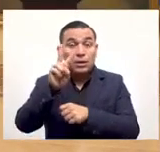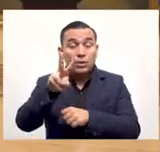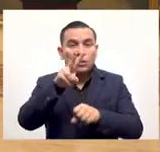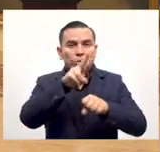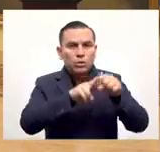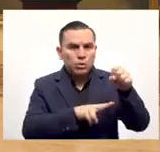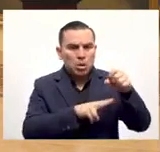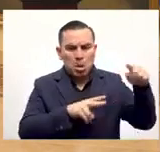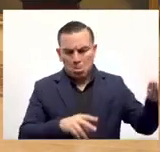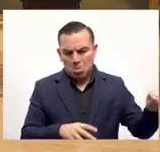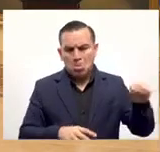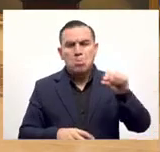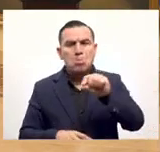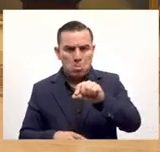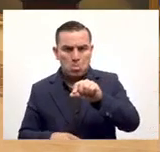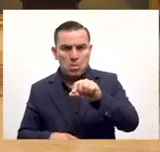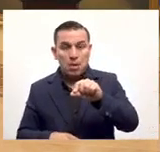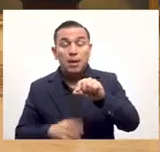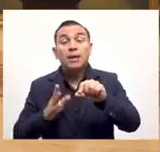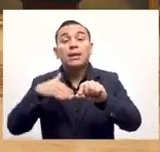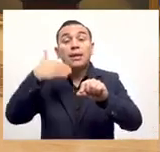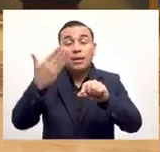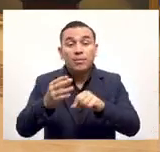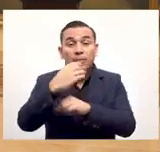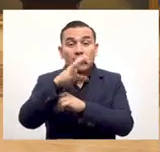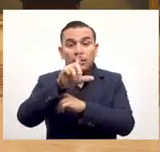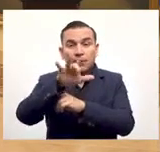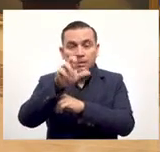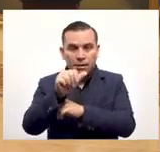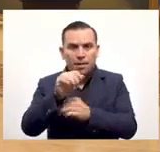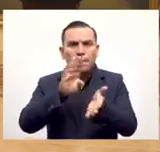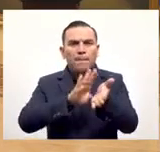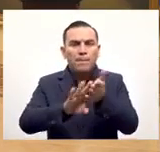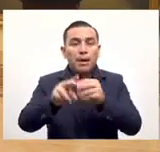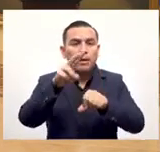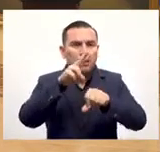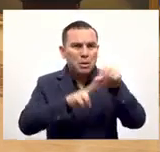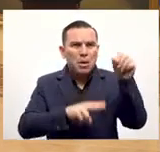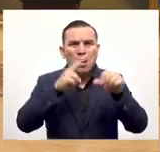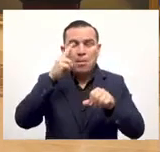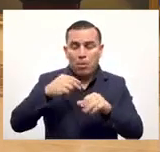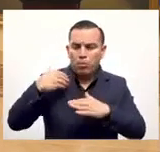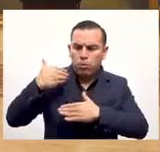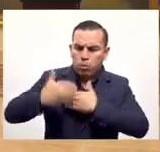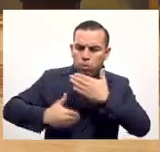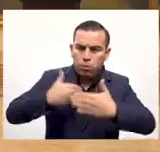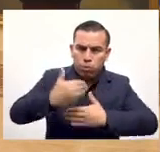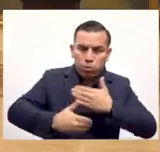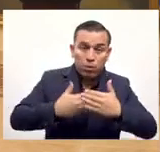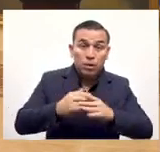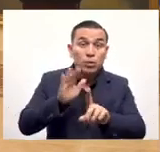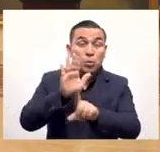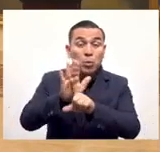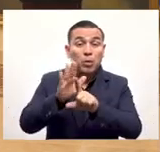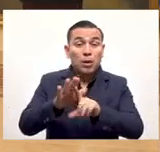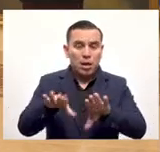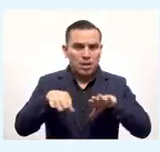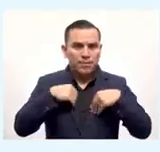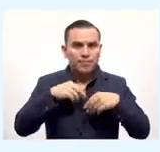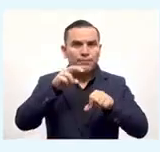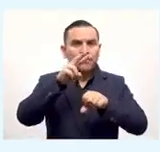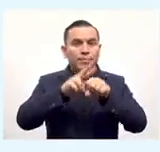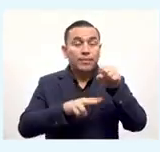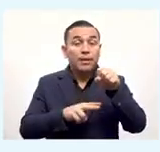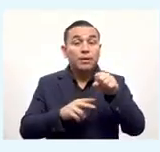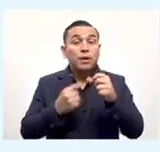los recibió en dólares fue donde Cecilia y los paga en dólares y de esa misma manera todos los que lo quieren recibir en dólares reciben exactamente el monto